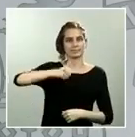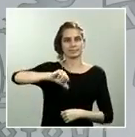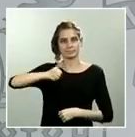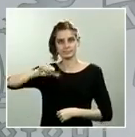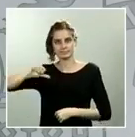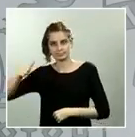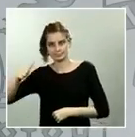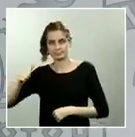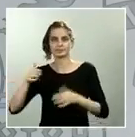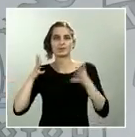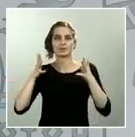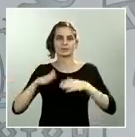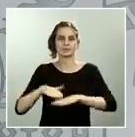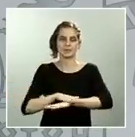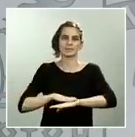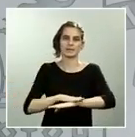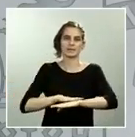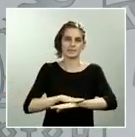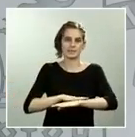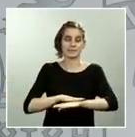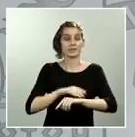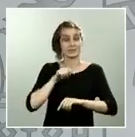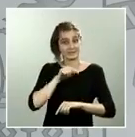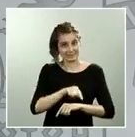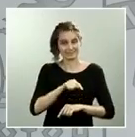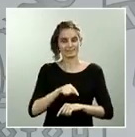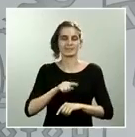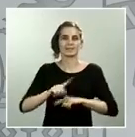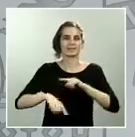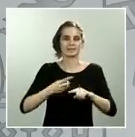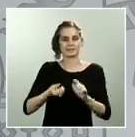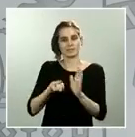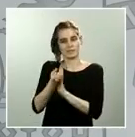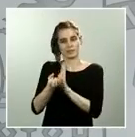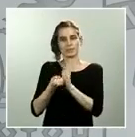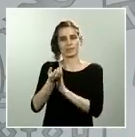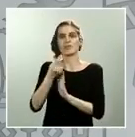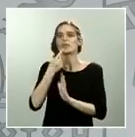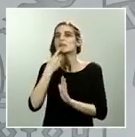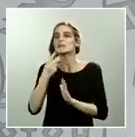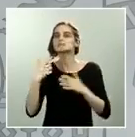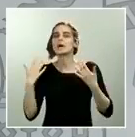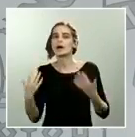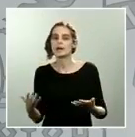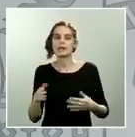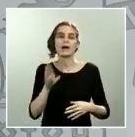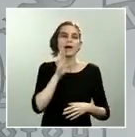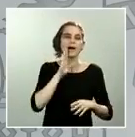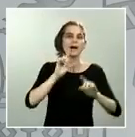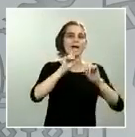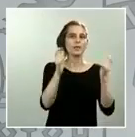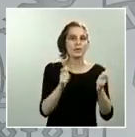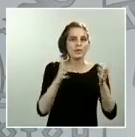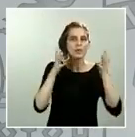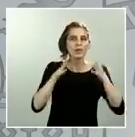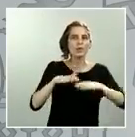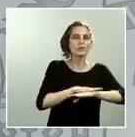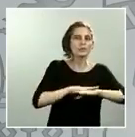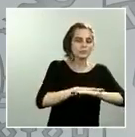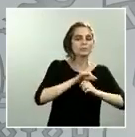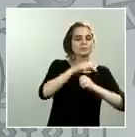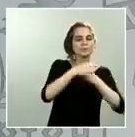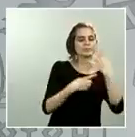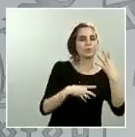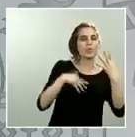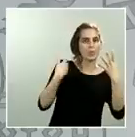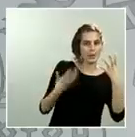cuando desde la portavocía podremos trasladar cuáles son los elementos que se han acordado y qué cuestiones nos parecen prioritaria para las próximas semanas.